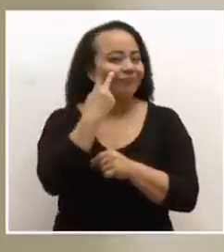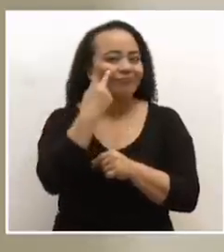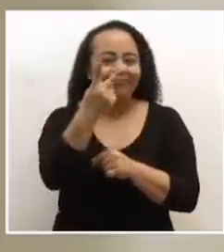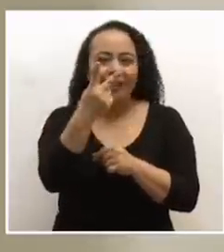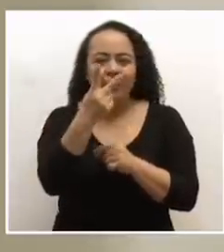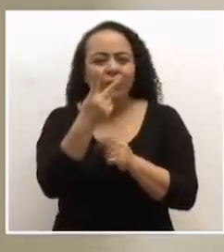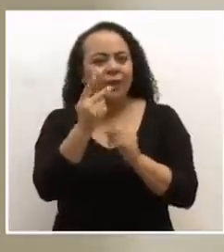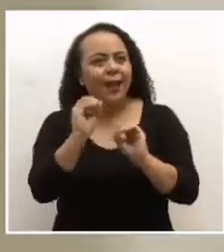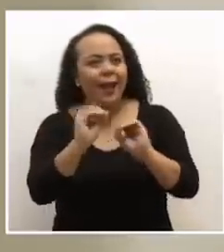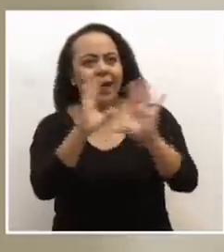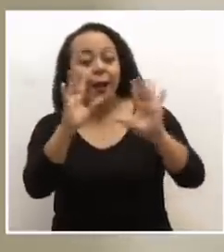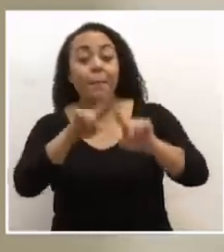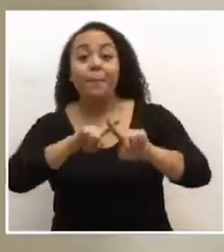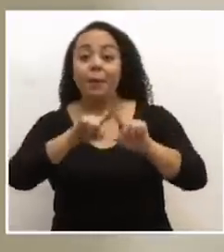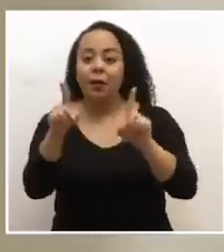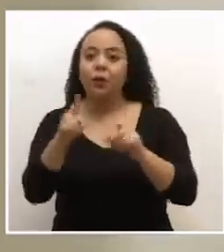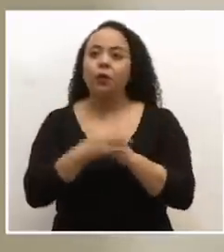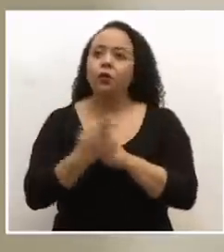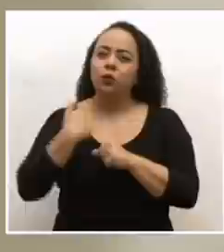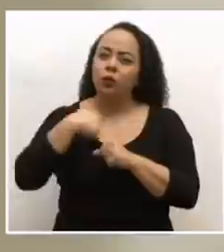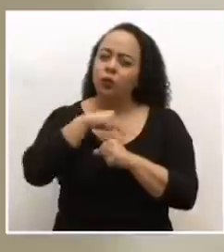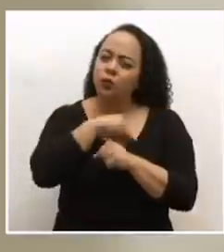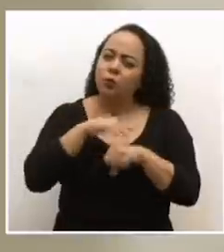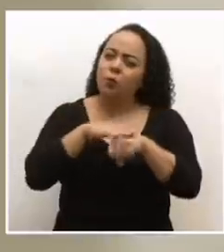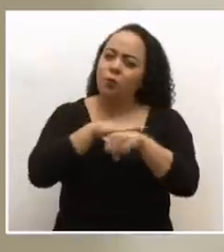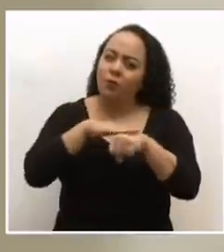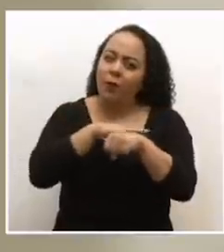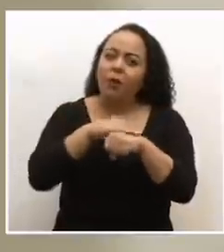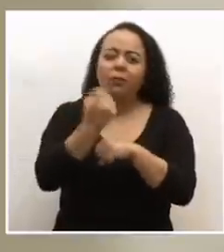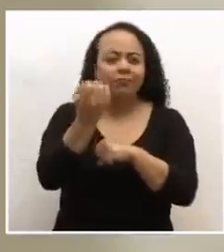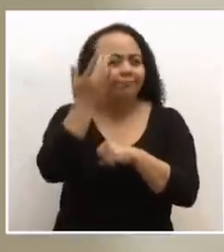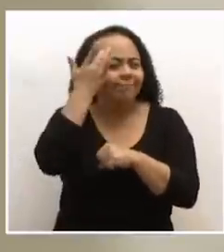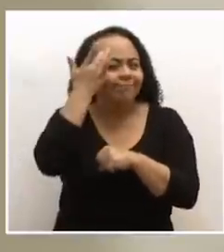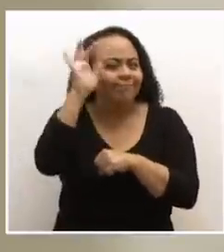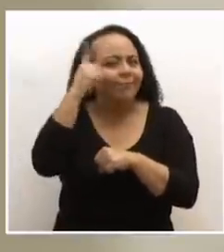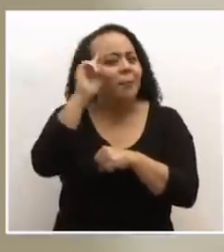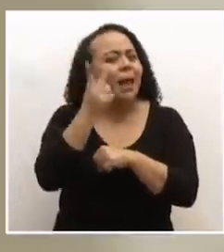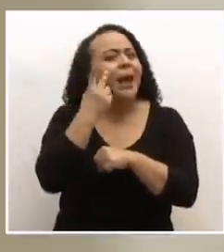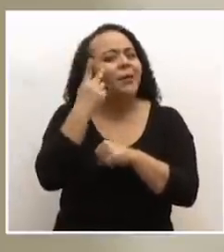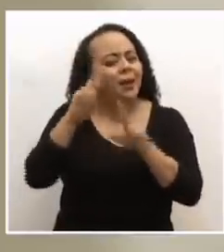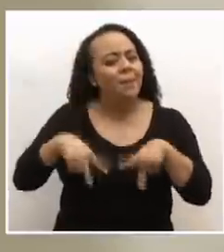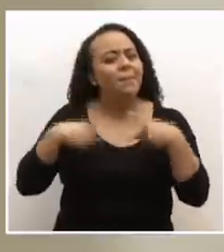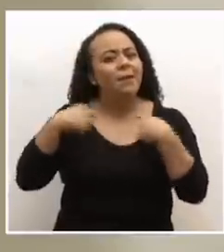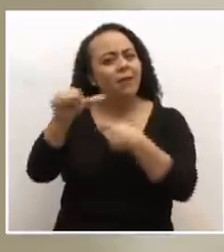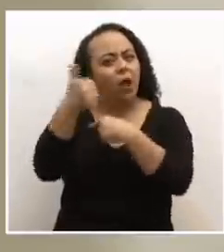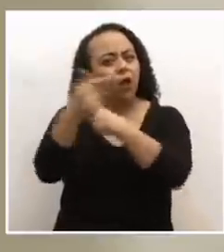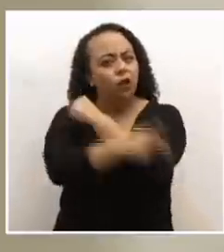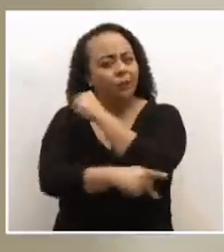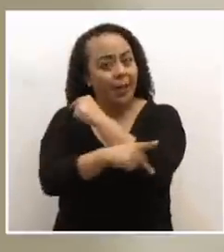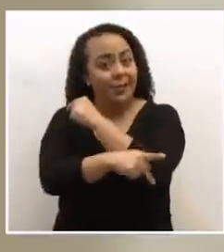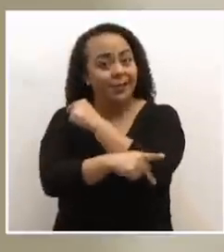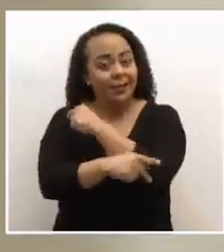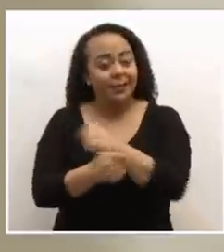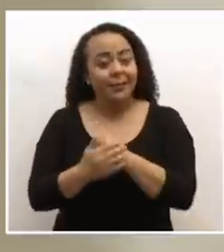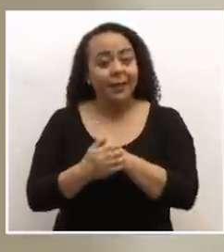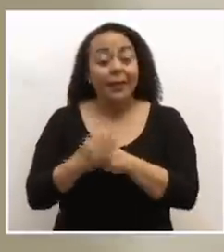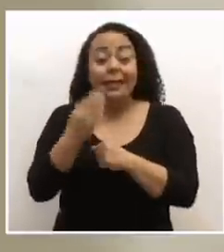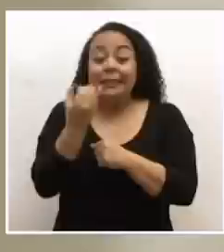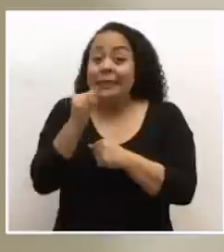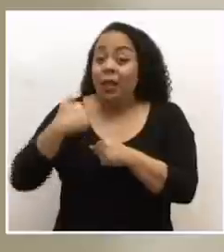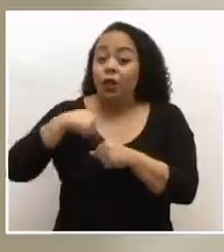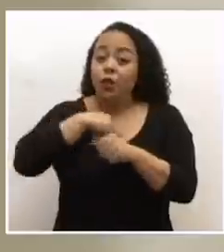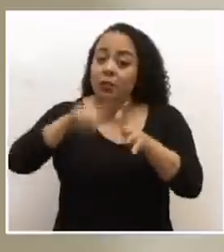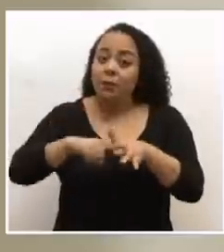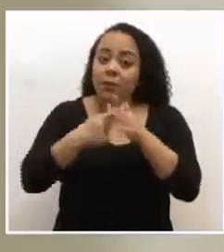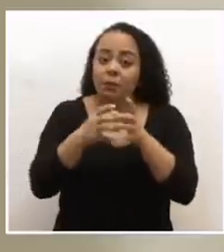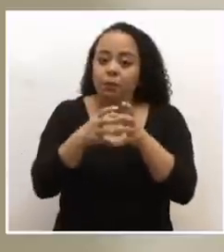pero seamos lo suficientemente astutos para ver lo que están viviendo otros países. Y que si todos empezamos